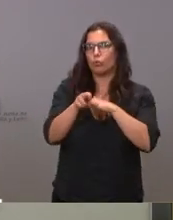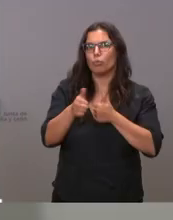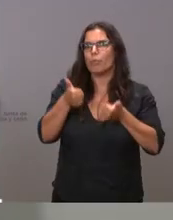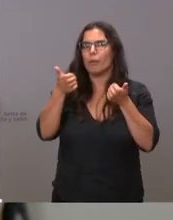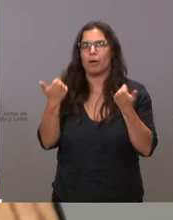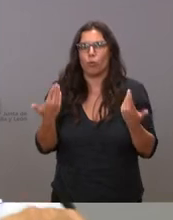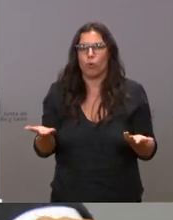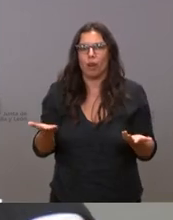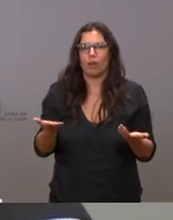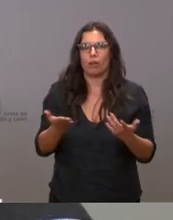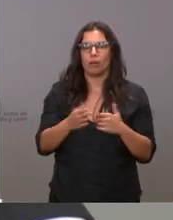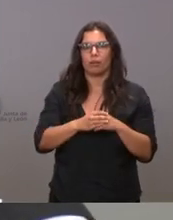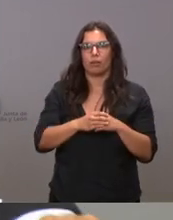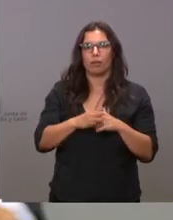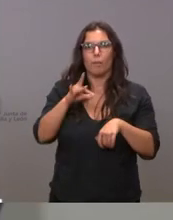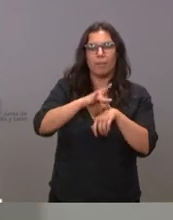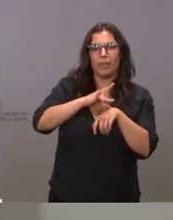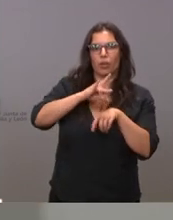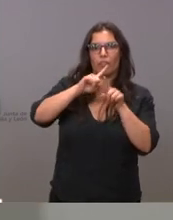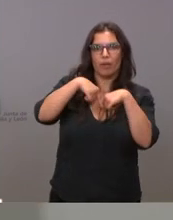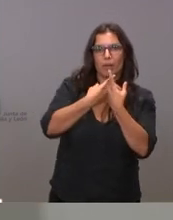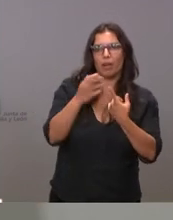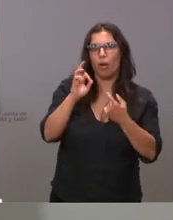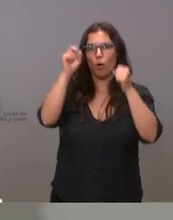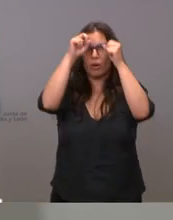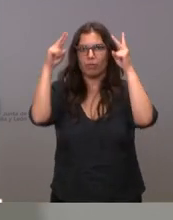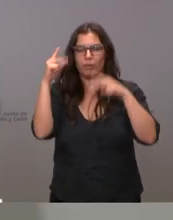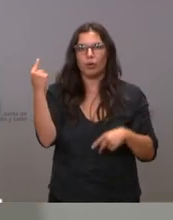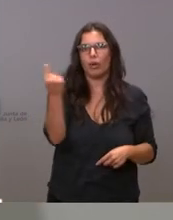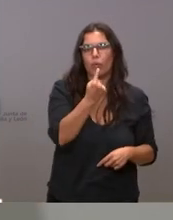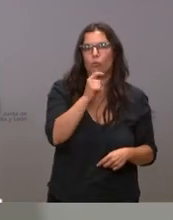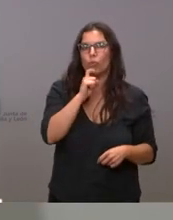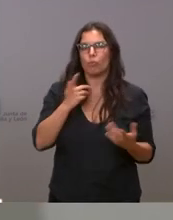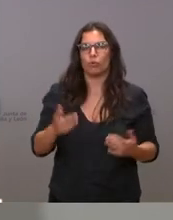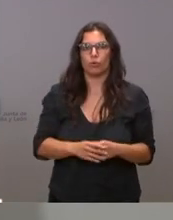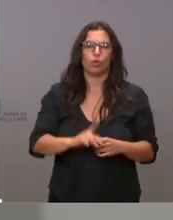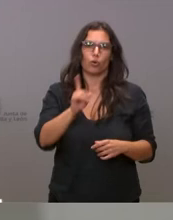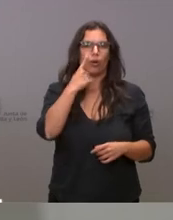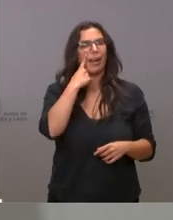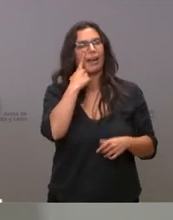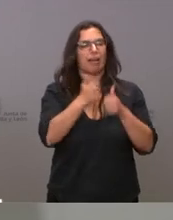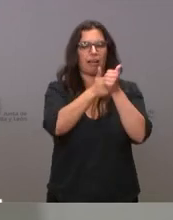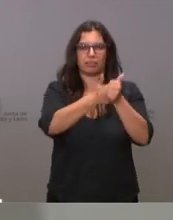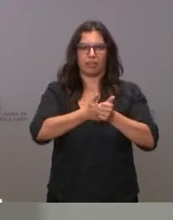¿o lo hace cada médico de familia o cada enfermero de referencia? no, vamos a ver los rastreadores